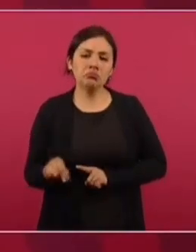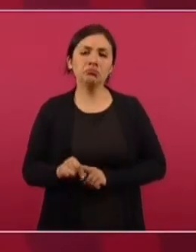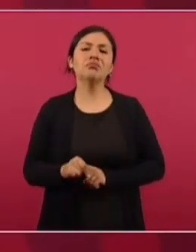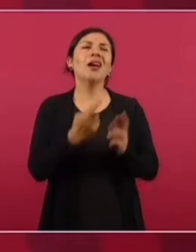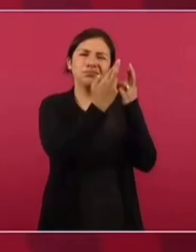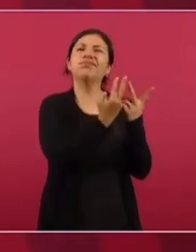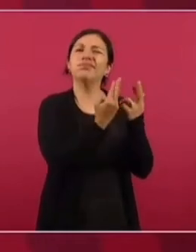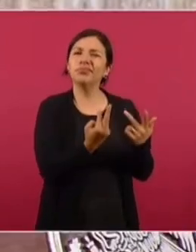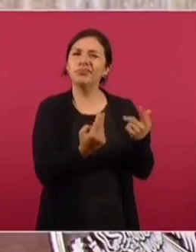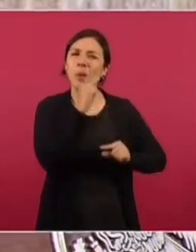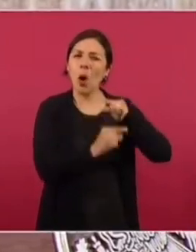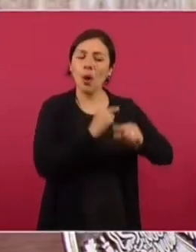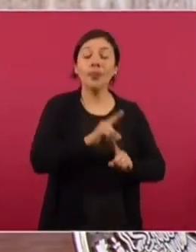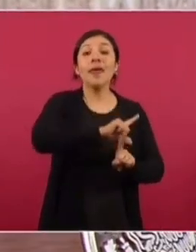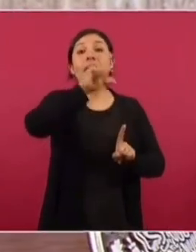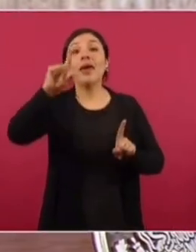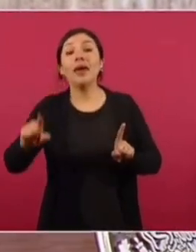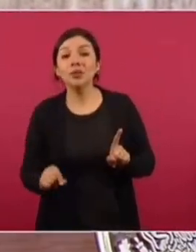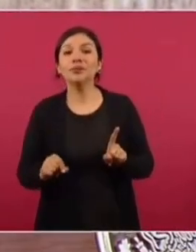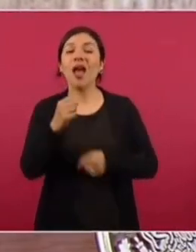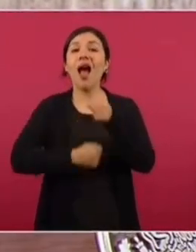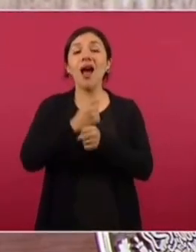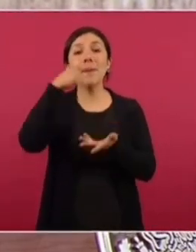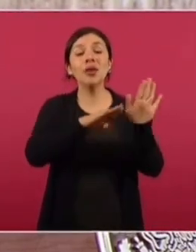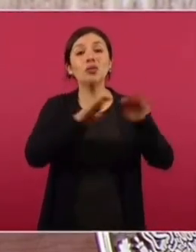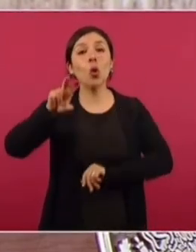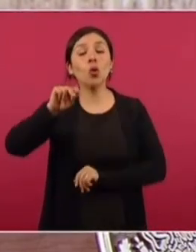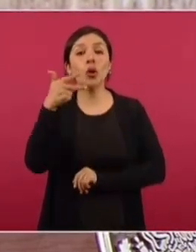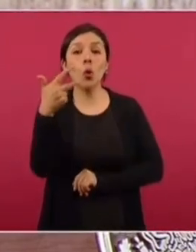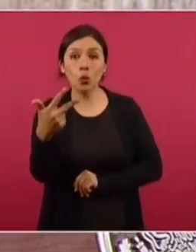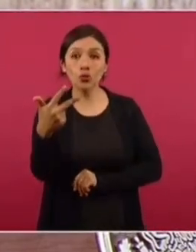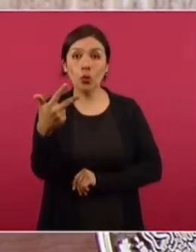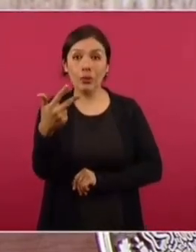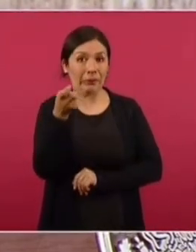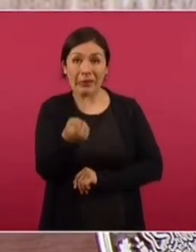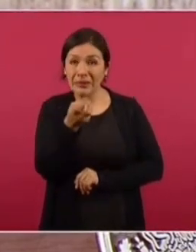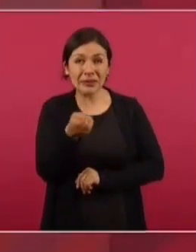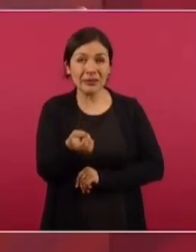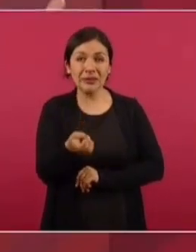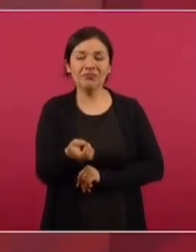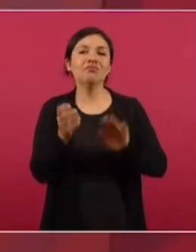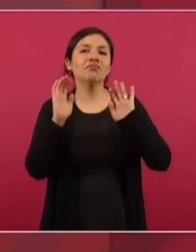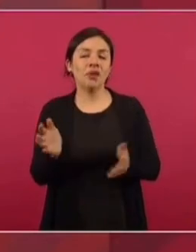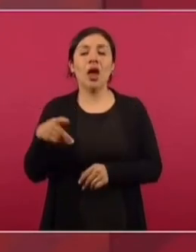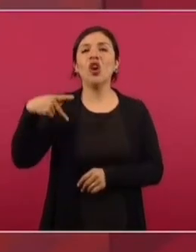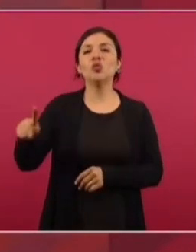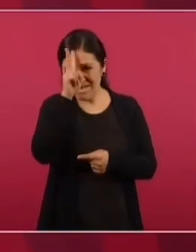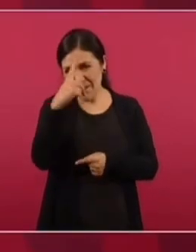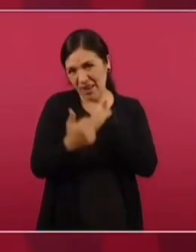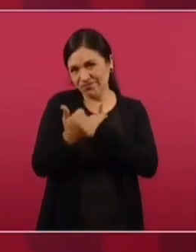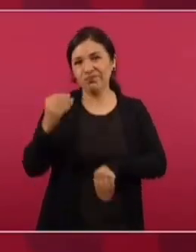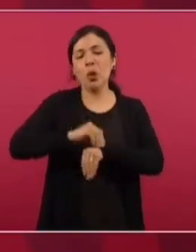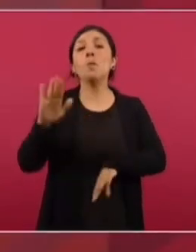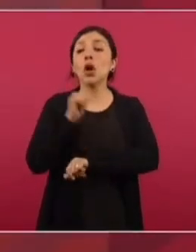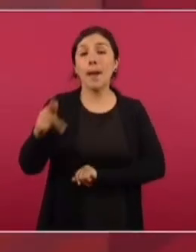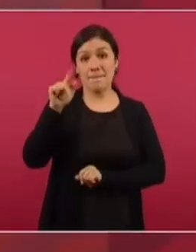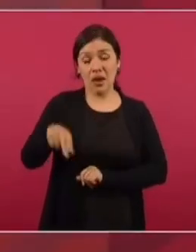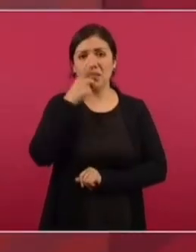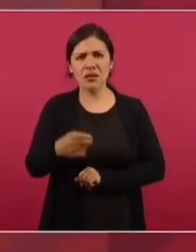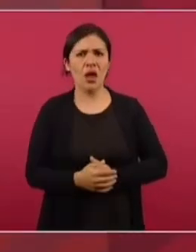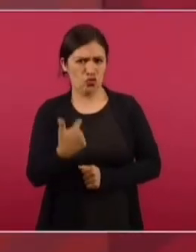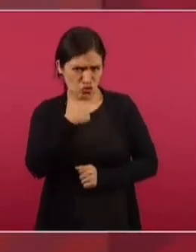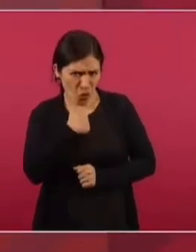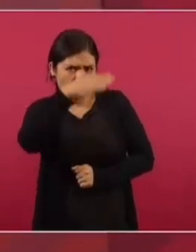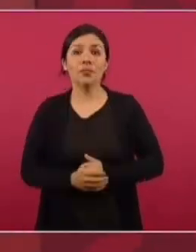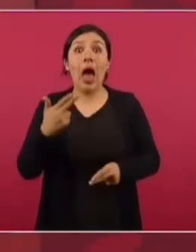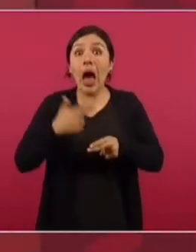se viene descomprendiendo, pero llega el 88. Y ahí, el programa del PAN, el PAN decía, yo no